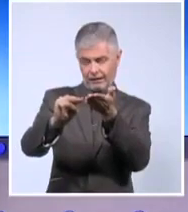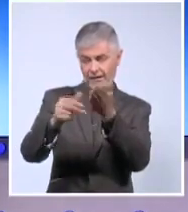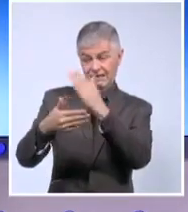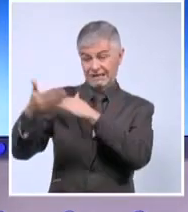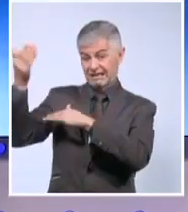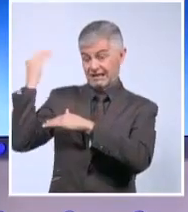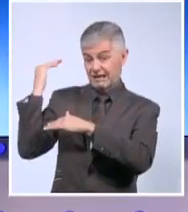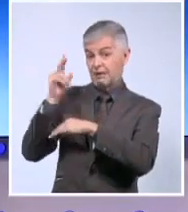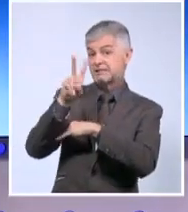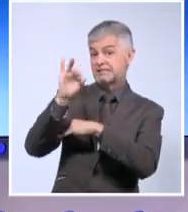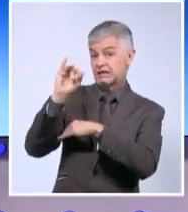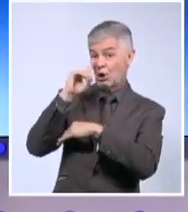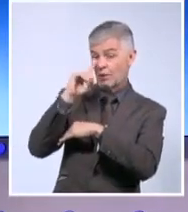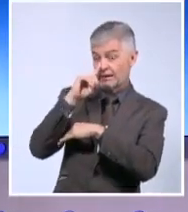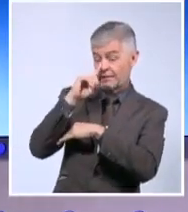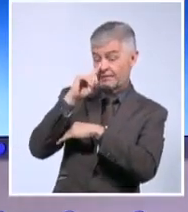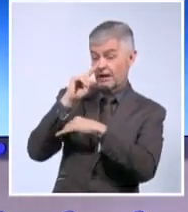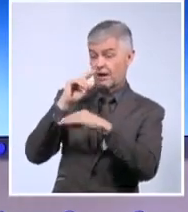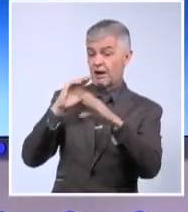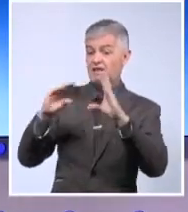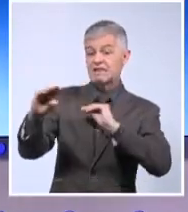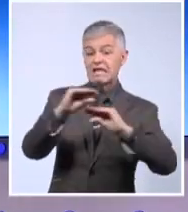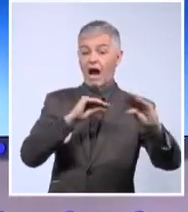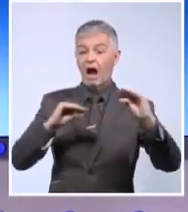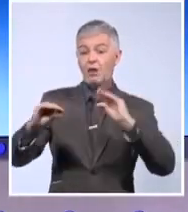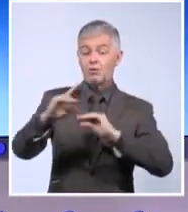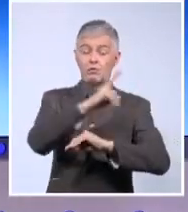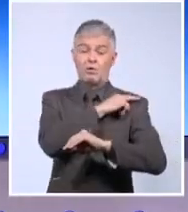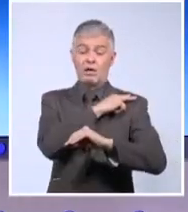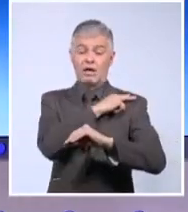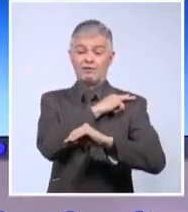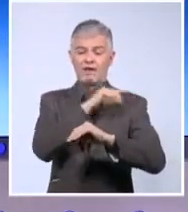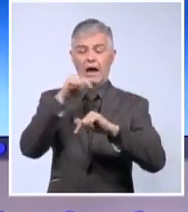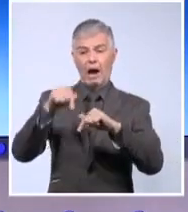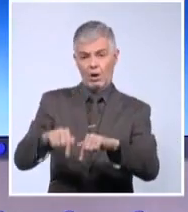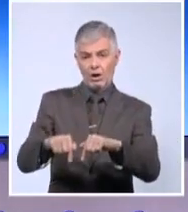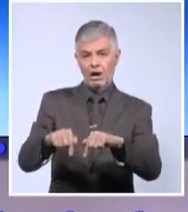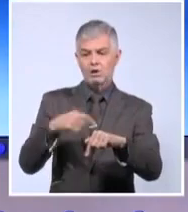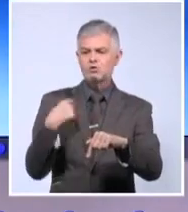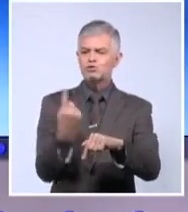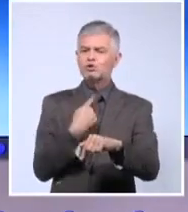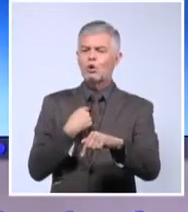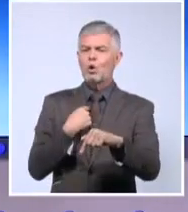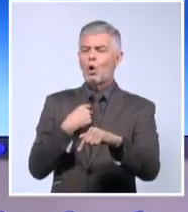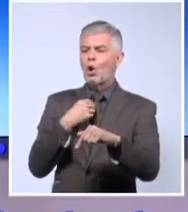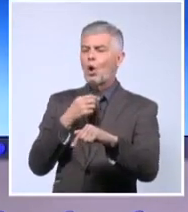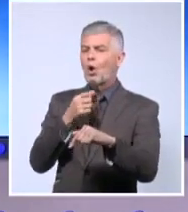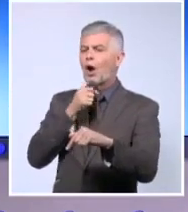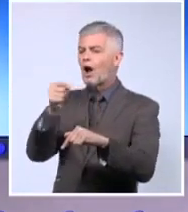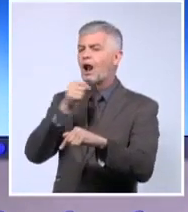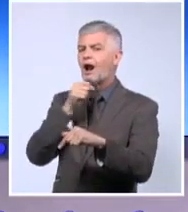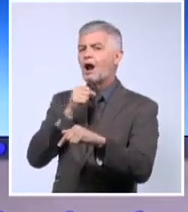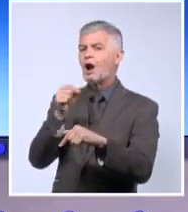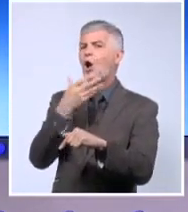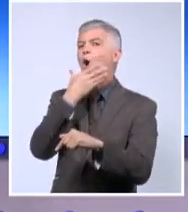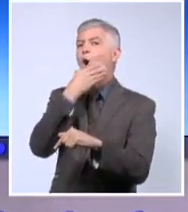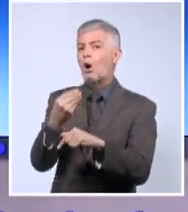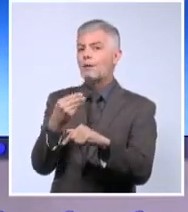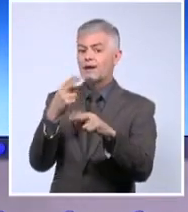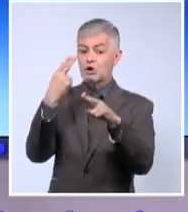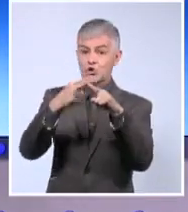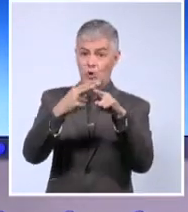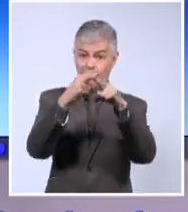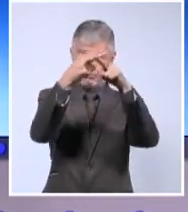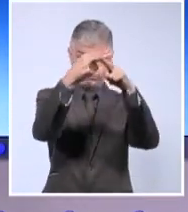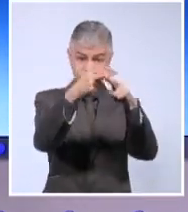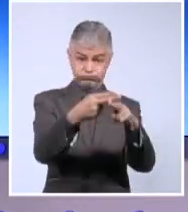diálogo con las autoridades. Nosotros conversamos con un joven. El nombre de este joven aparece en la lista de